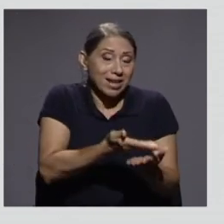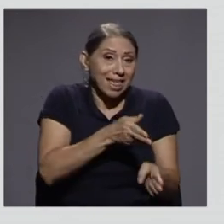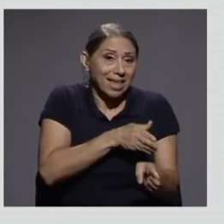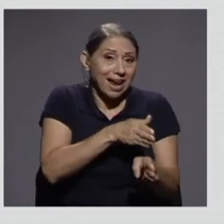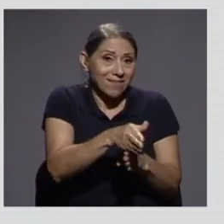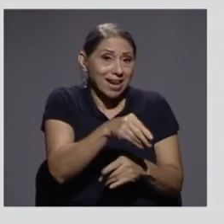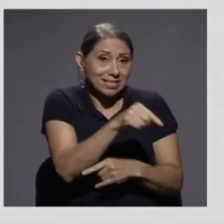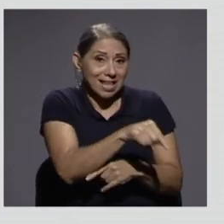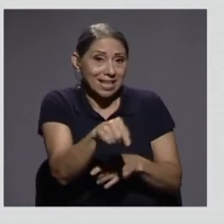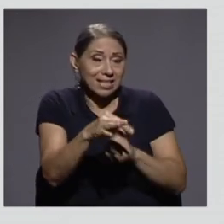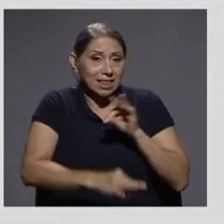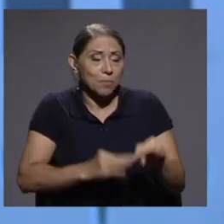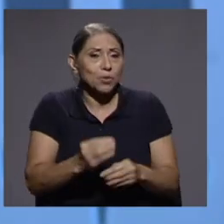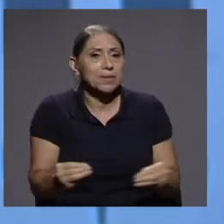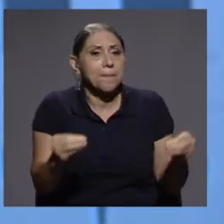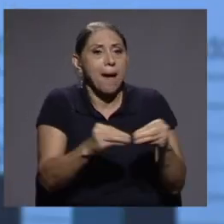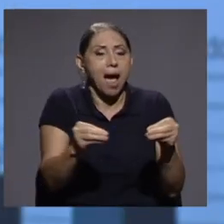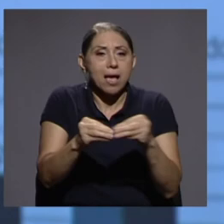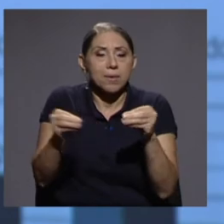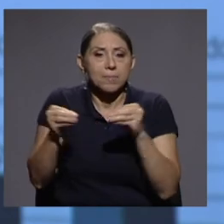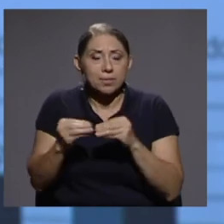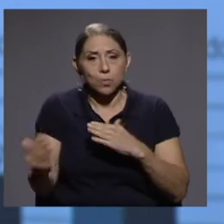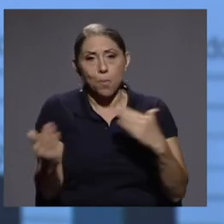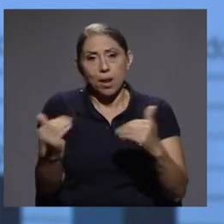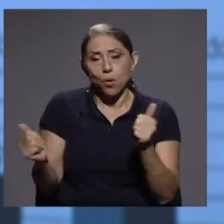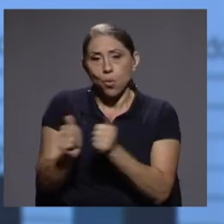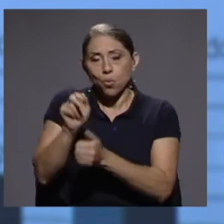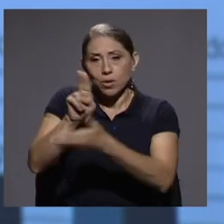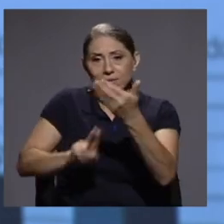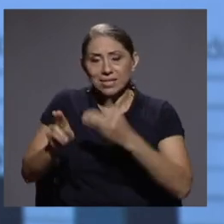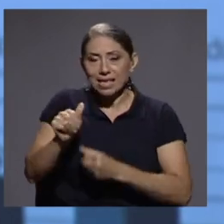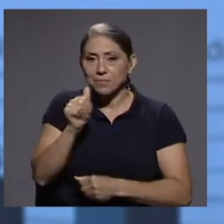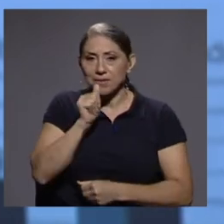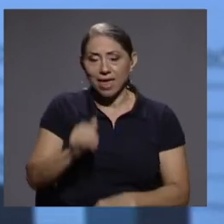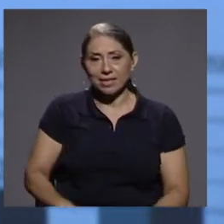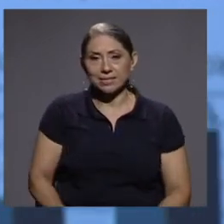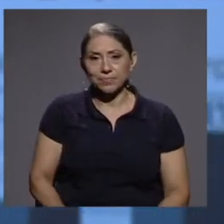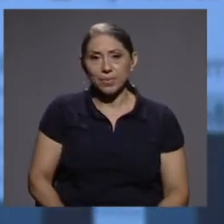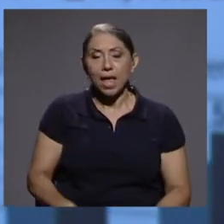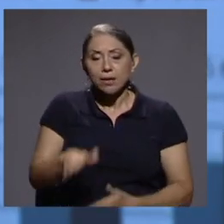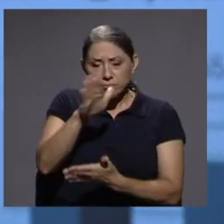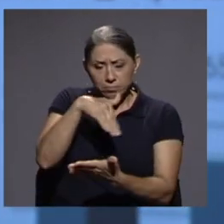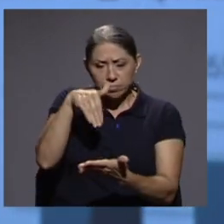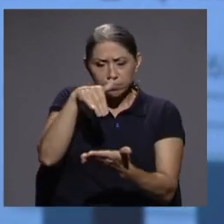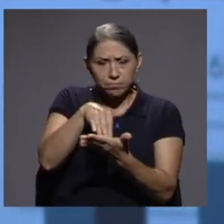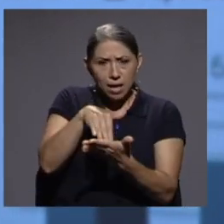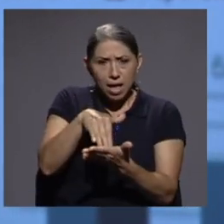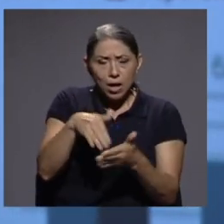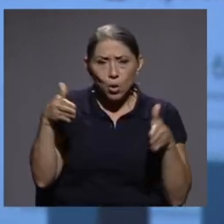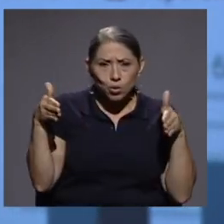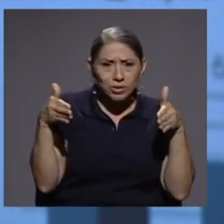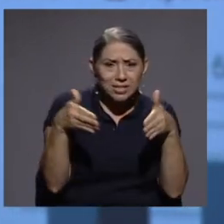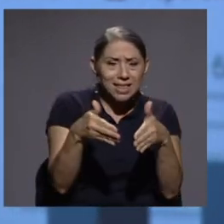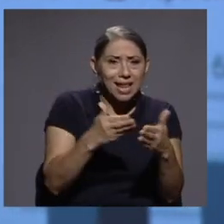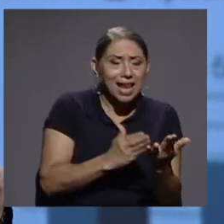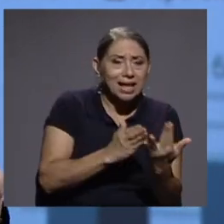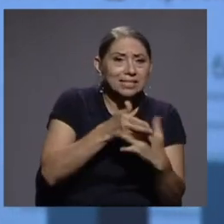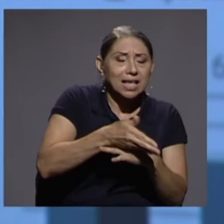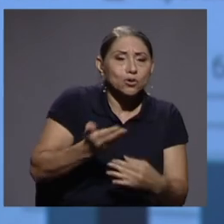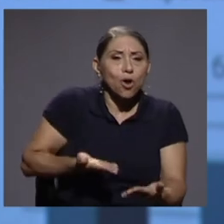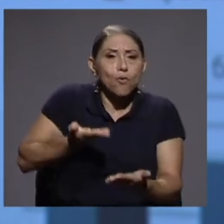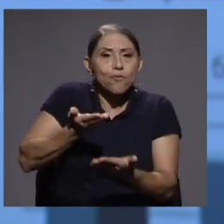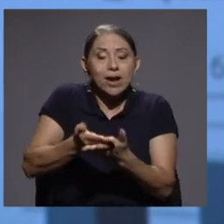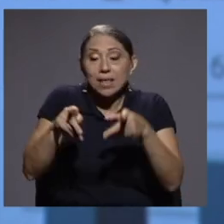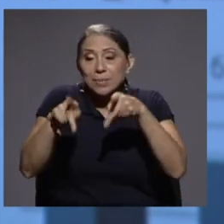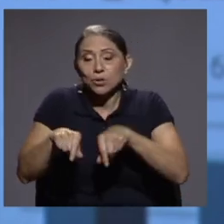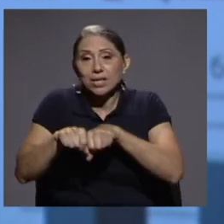universidades privadas. La región central concentra el acceso, la oferta y los grados y los puestos. Ha